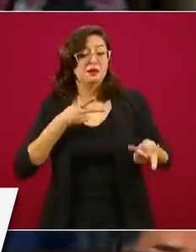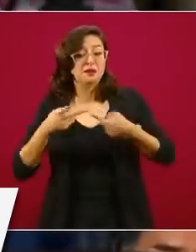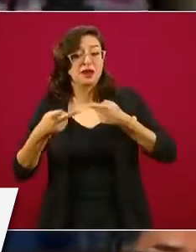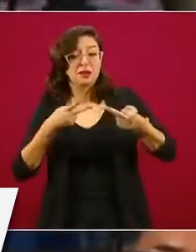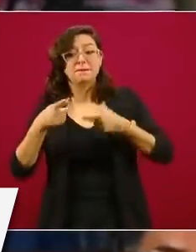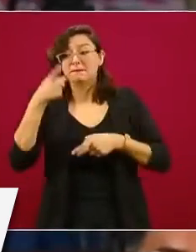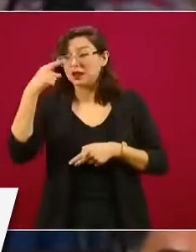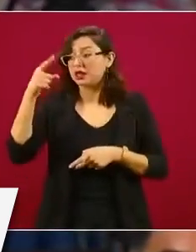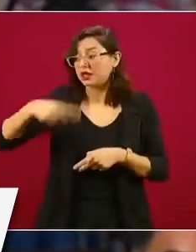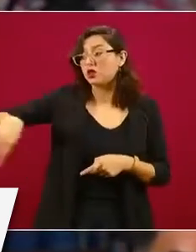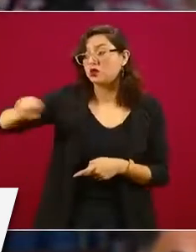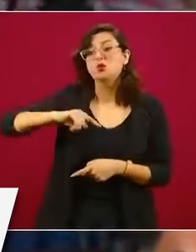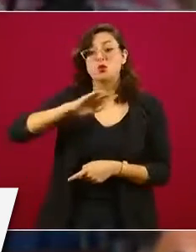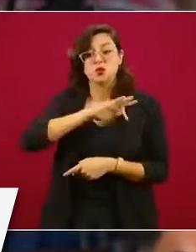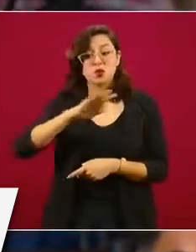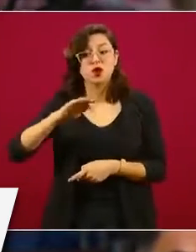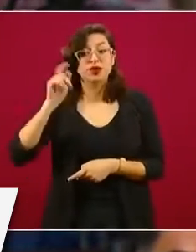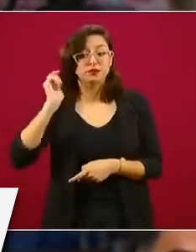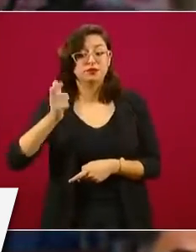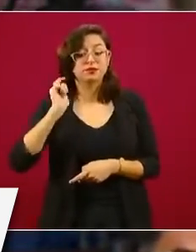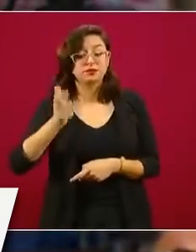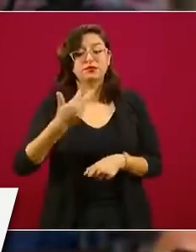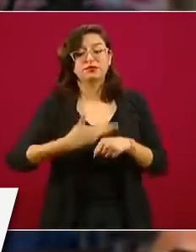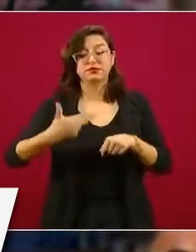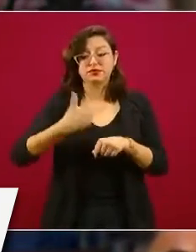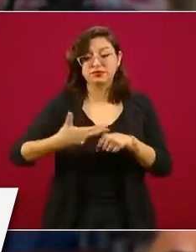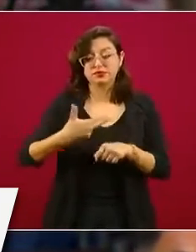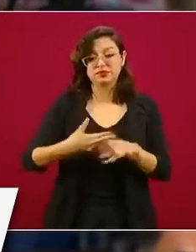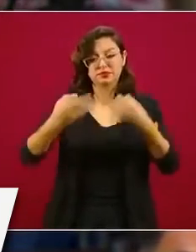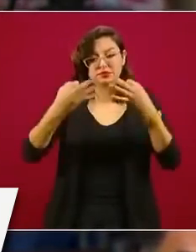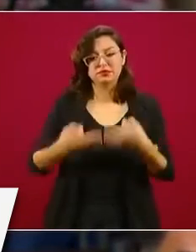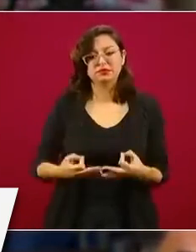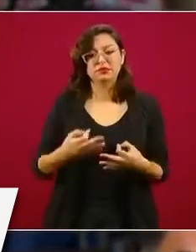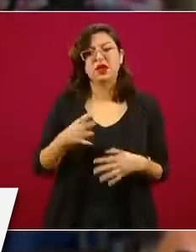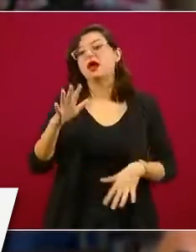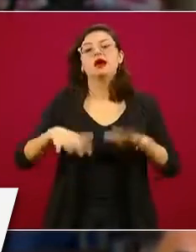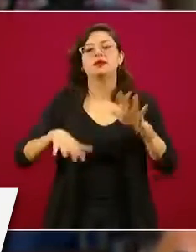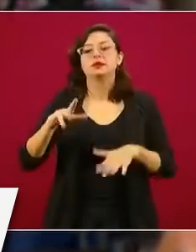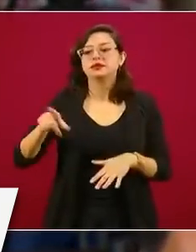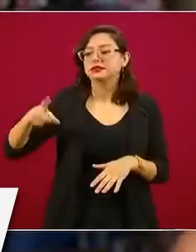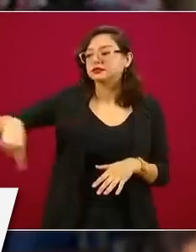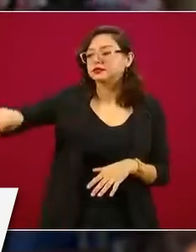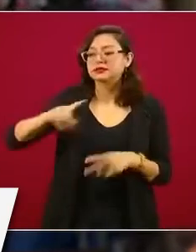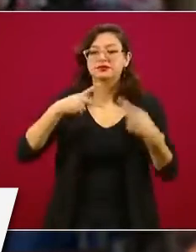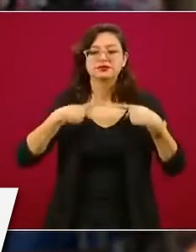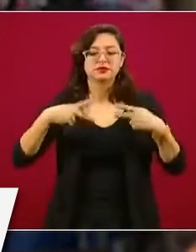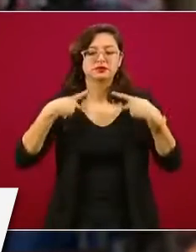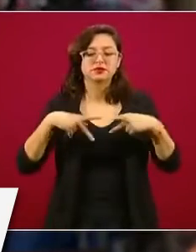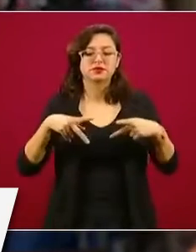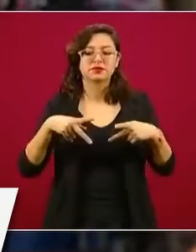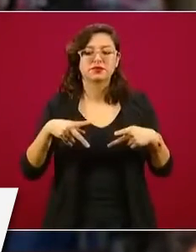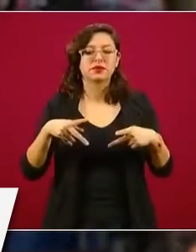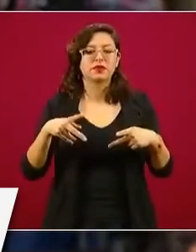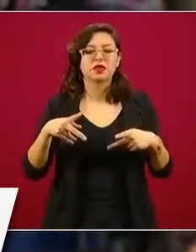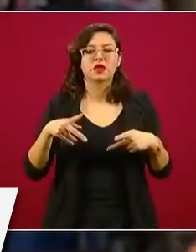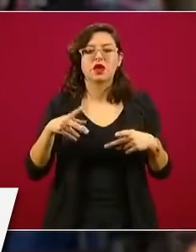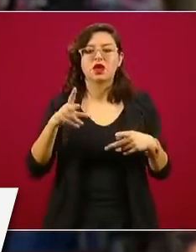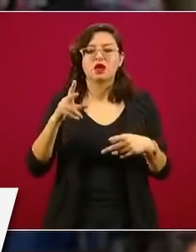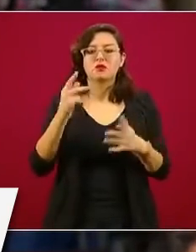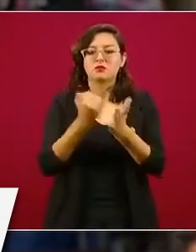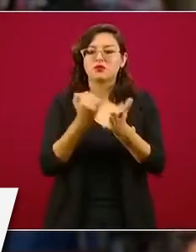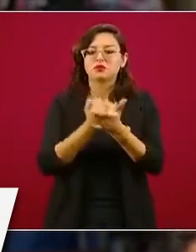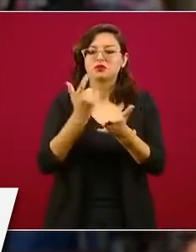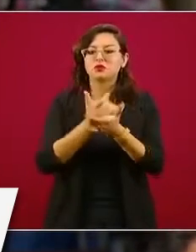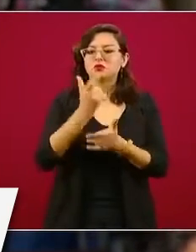exprofeso para que estas personas pudieran regularizarse, entiendo que muchas de estas personas no son omisos por su voluntad